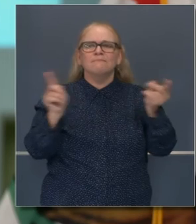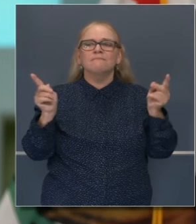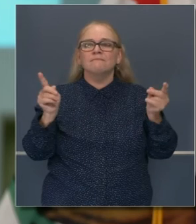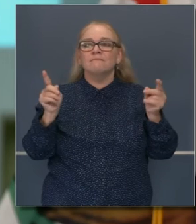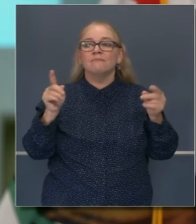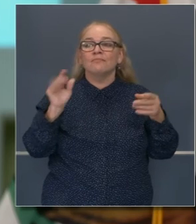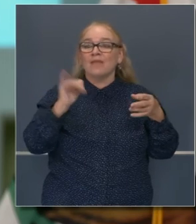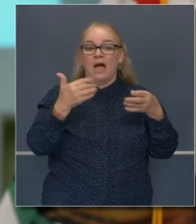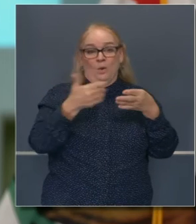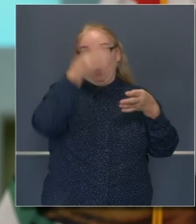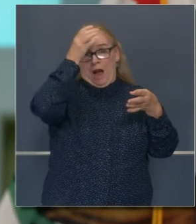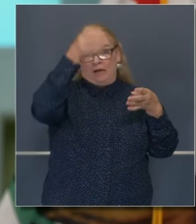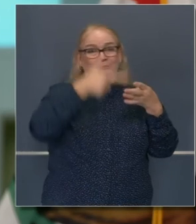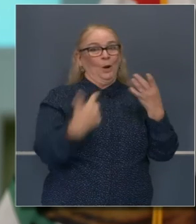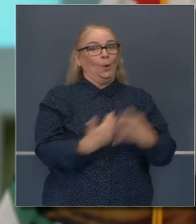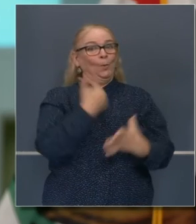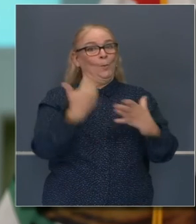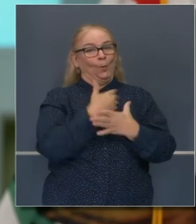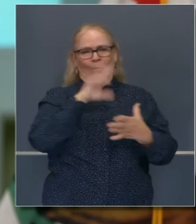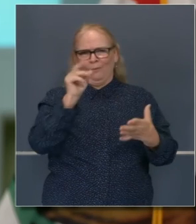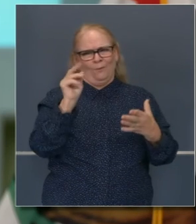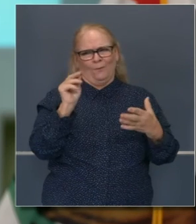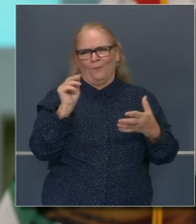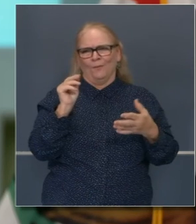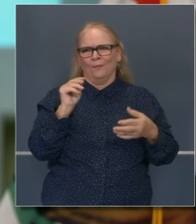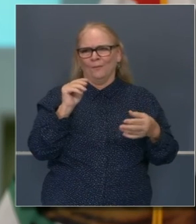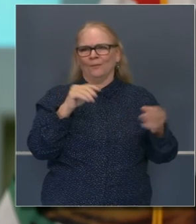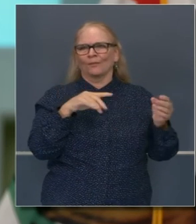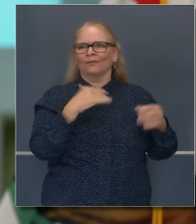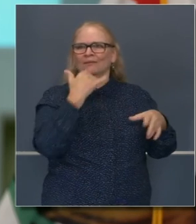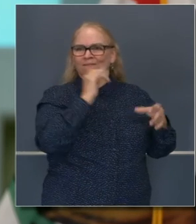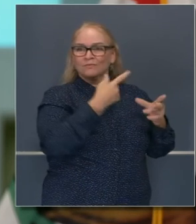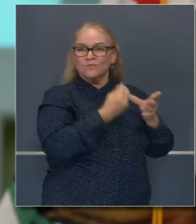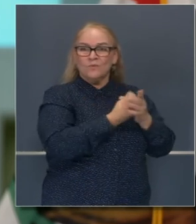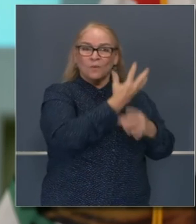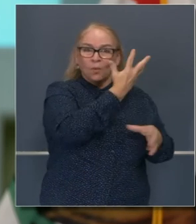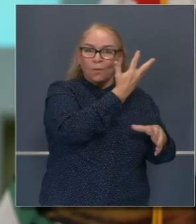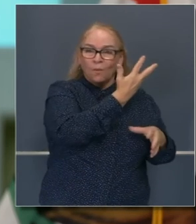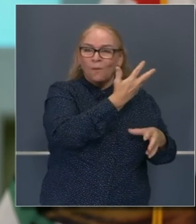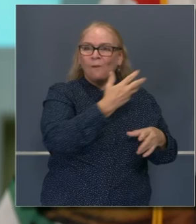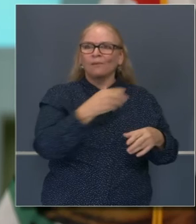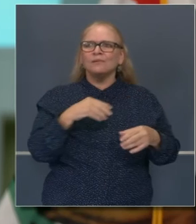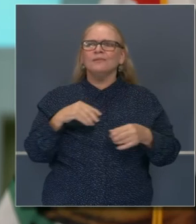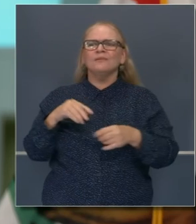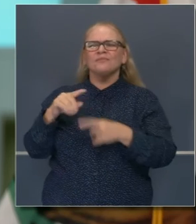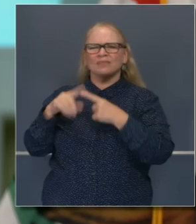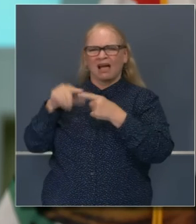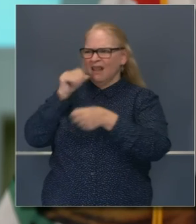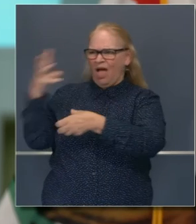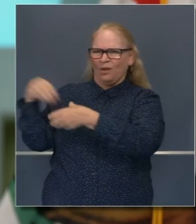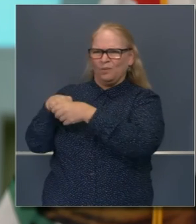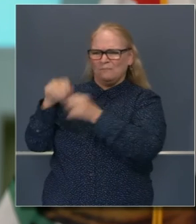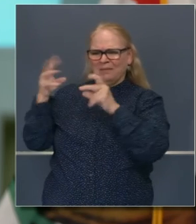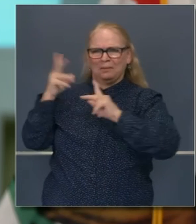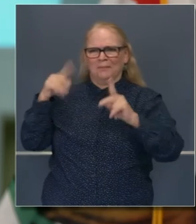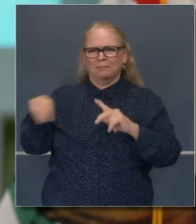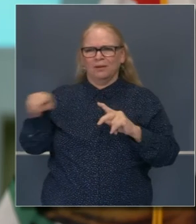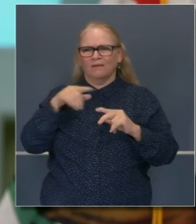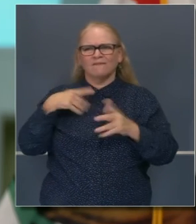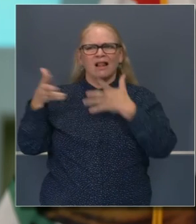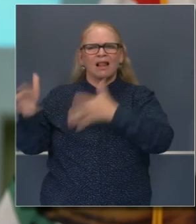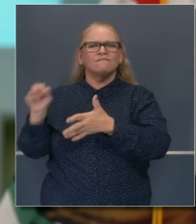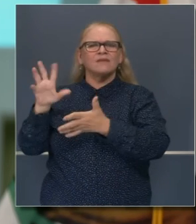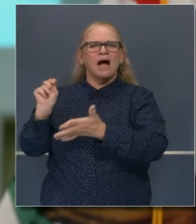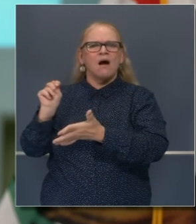particularmente nuevo. Pero diría esto, si creen en el crecimiento y no creen en inclusión, entonces vamos a dejar a muchas personas atrás.